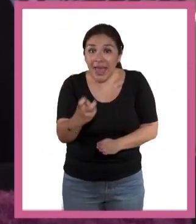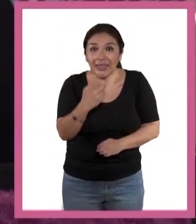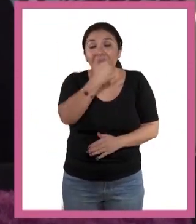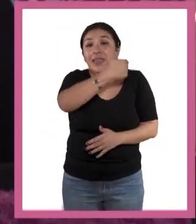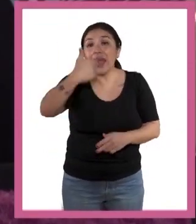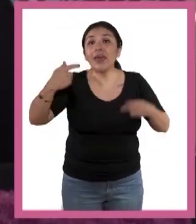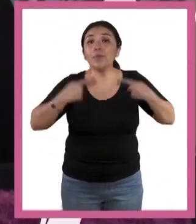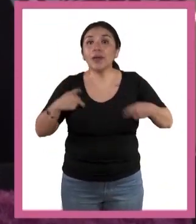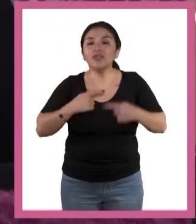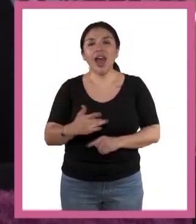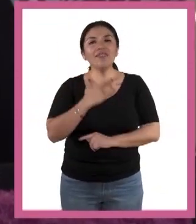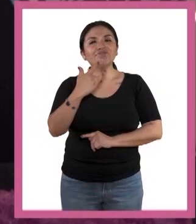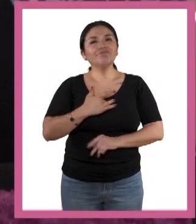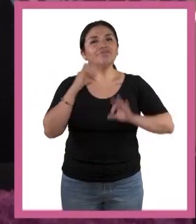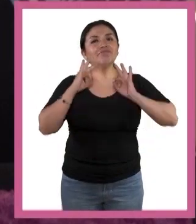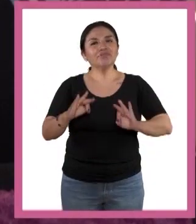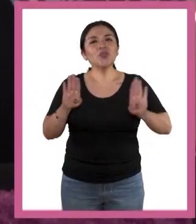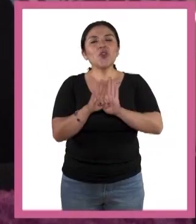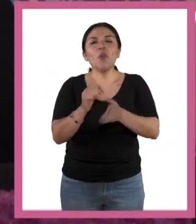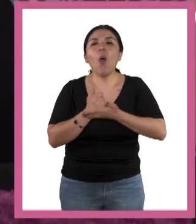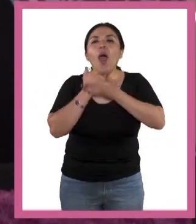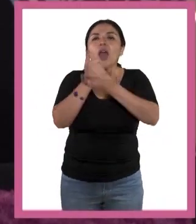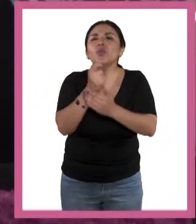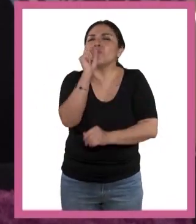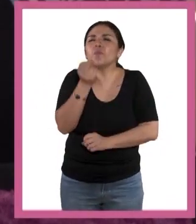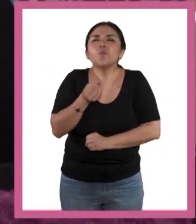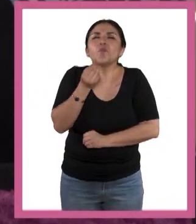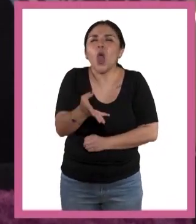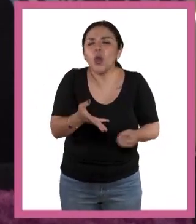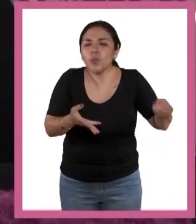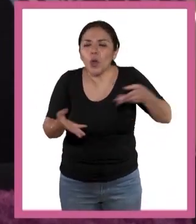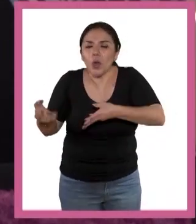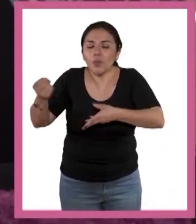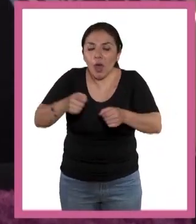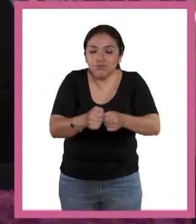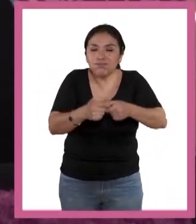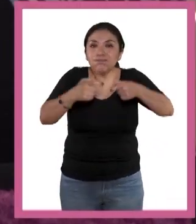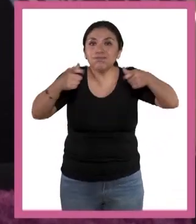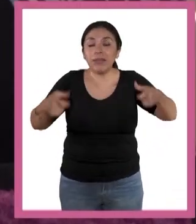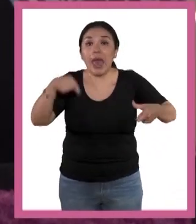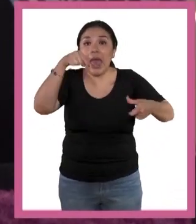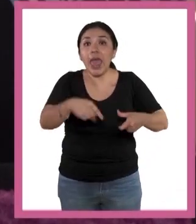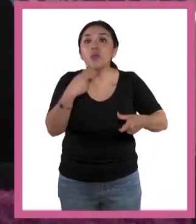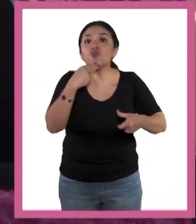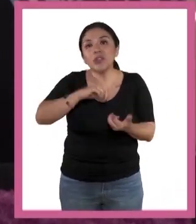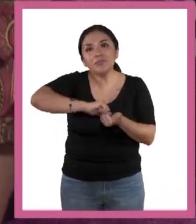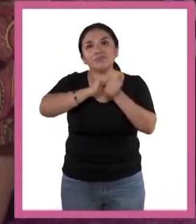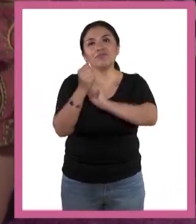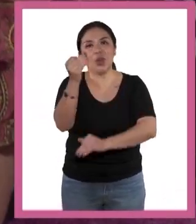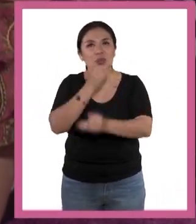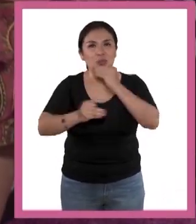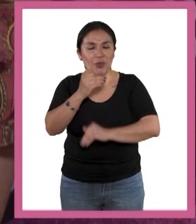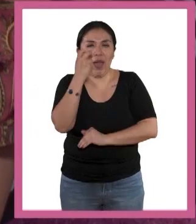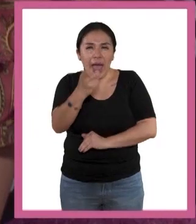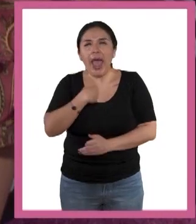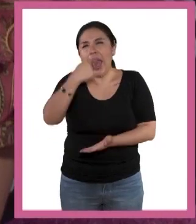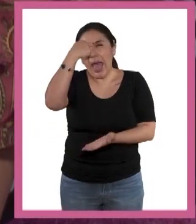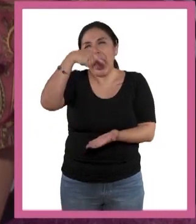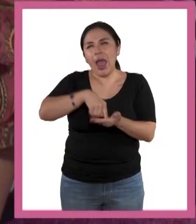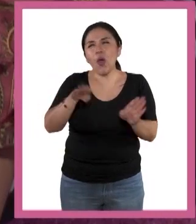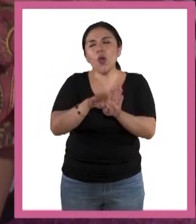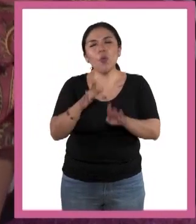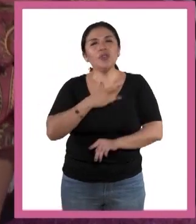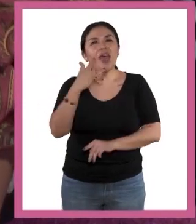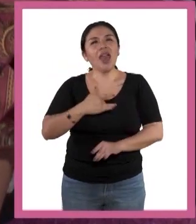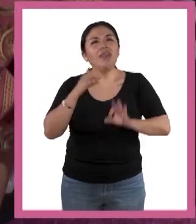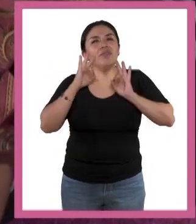encuentra su propósito en la vida para contribuir en algo con su comunidad y que eso sea útil para los demás. Creo que ahí reside la